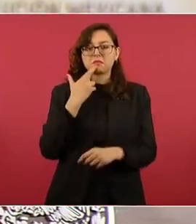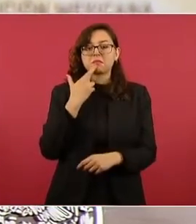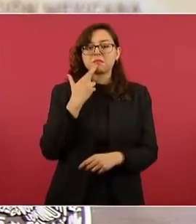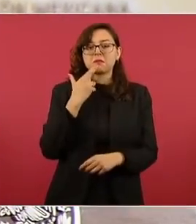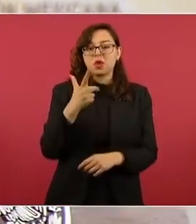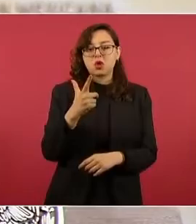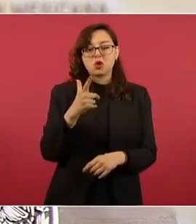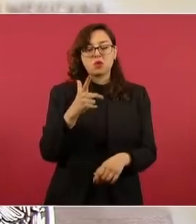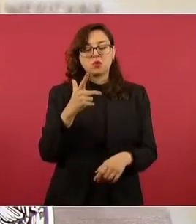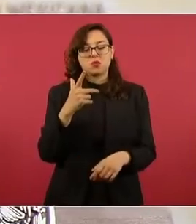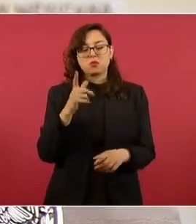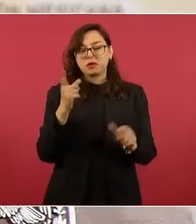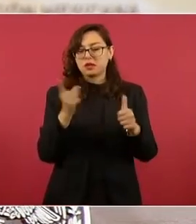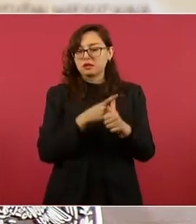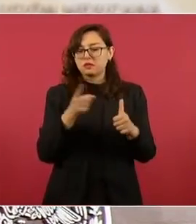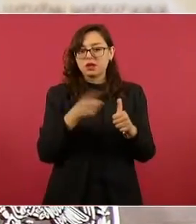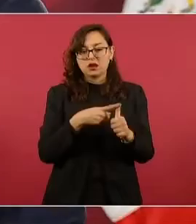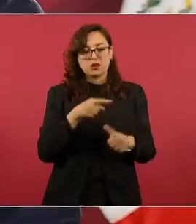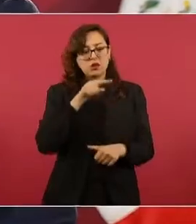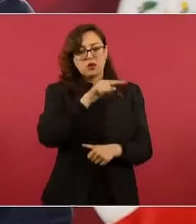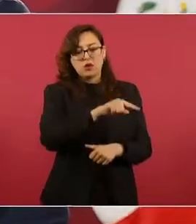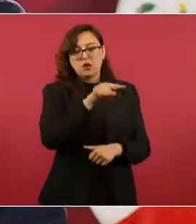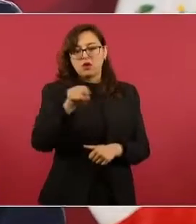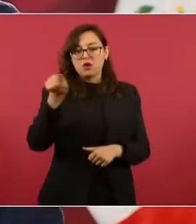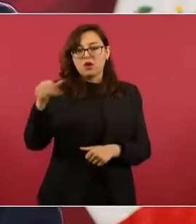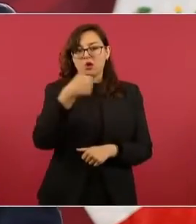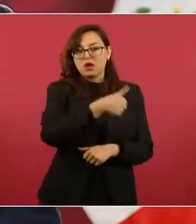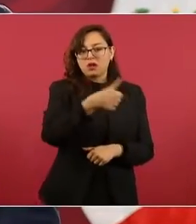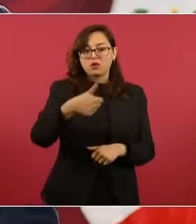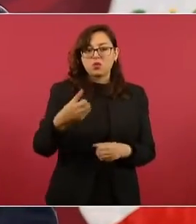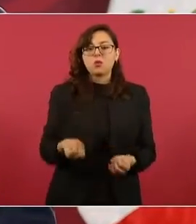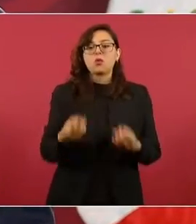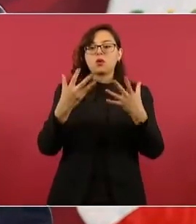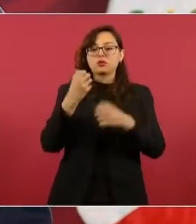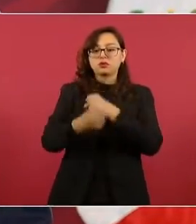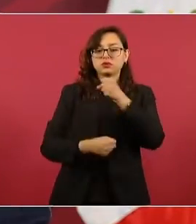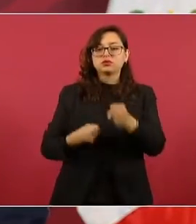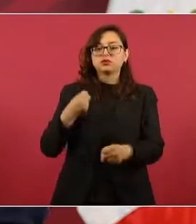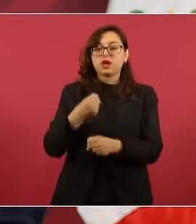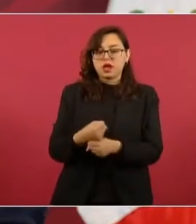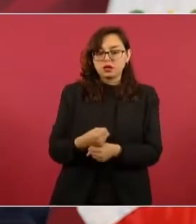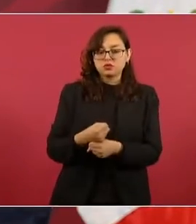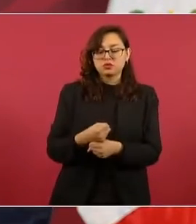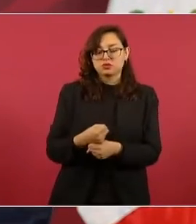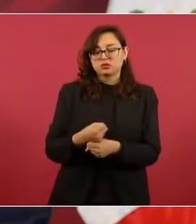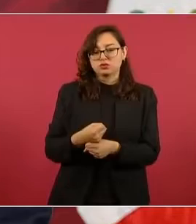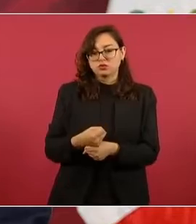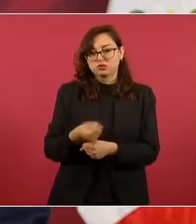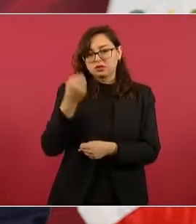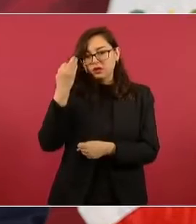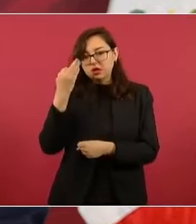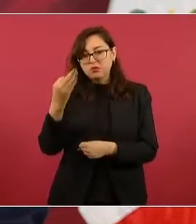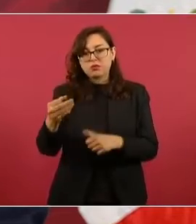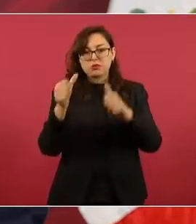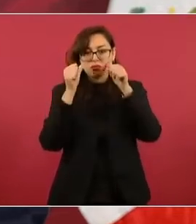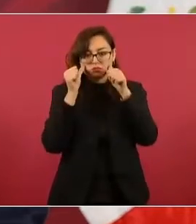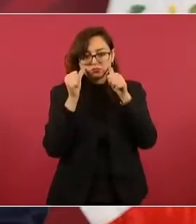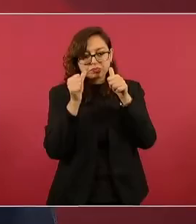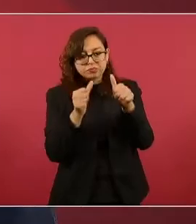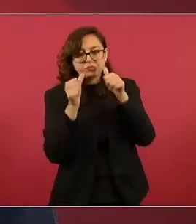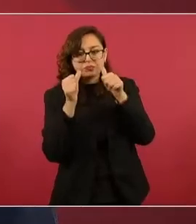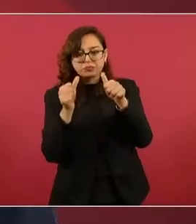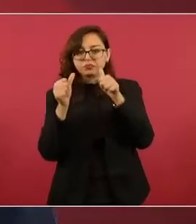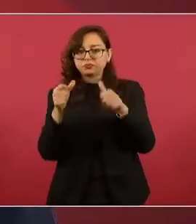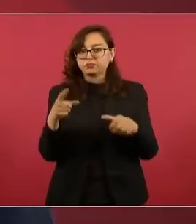la antigüedad de los trabajadores, para que se le dé preferencia